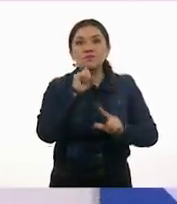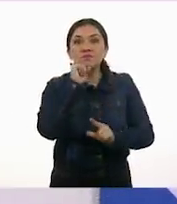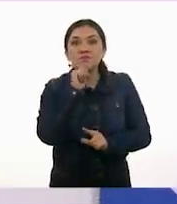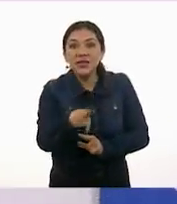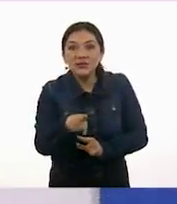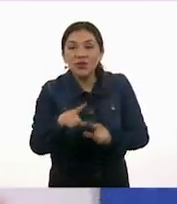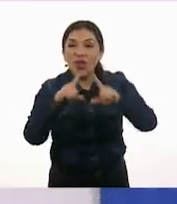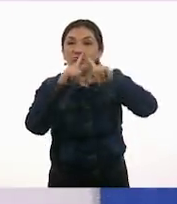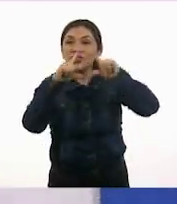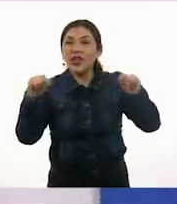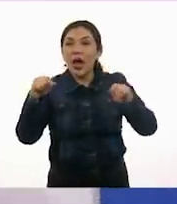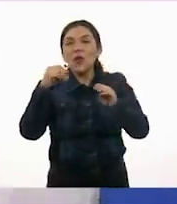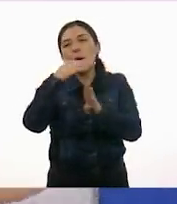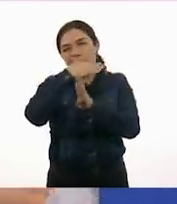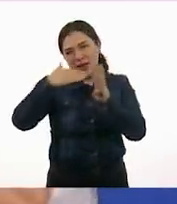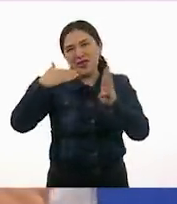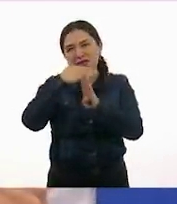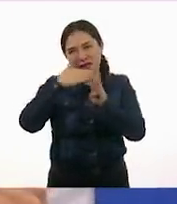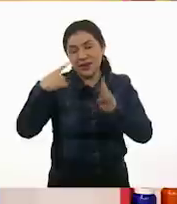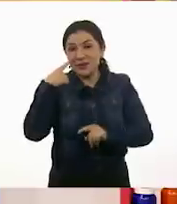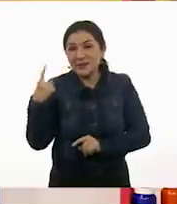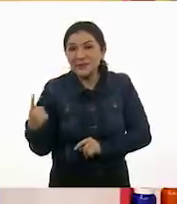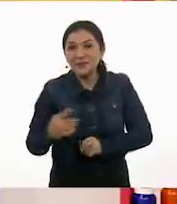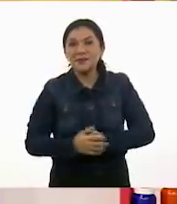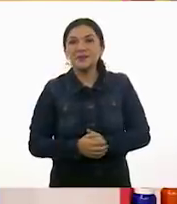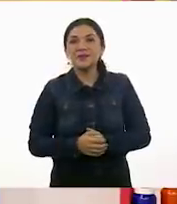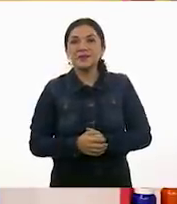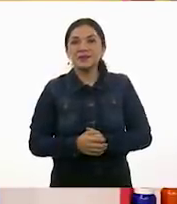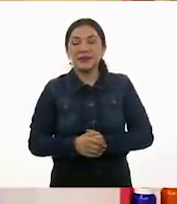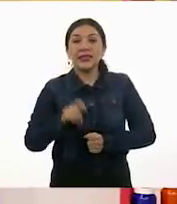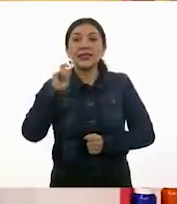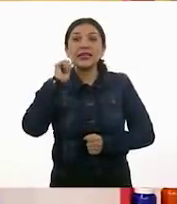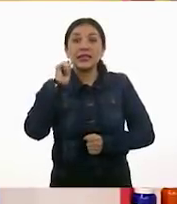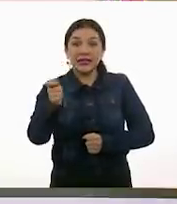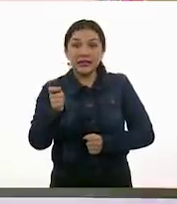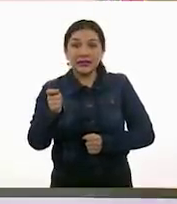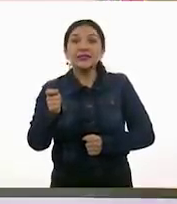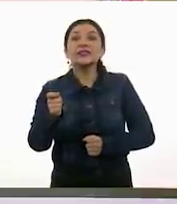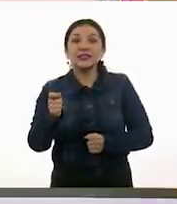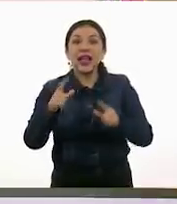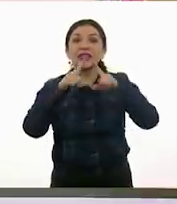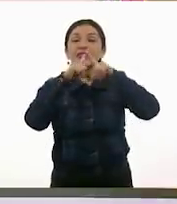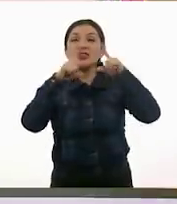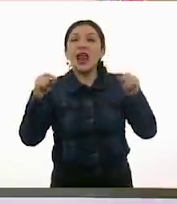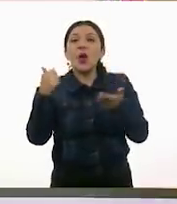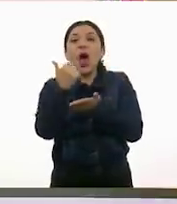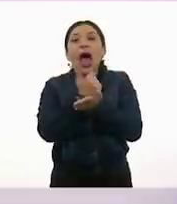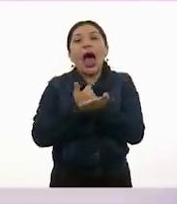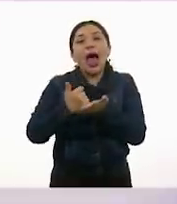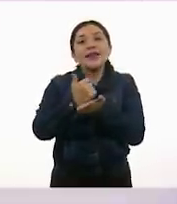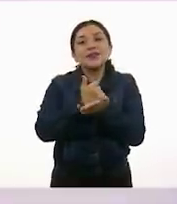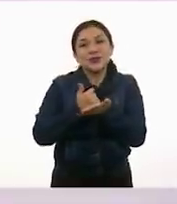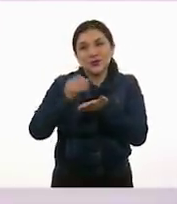El triángulo mediano. Este. Que es, en nuestro caso, el triángulo azul.